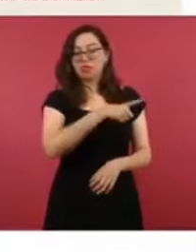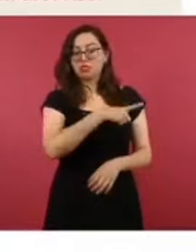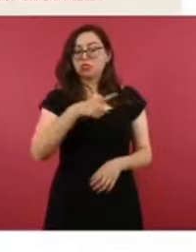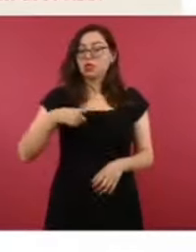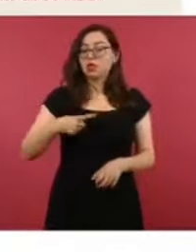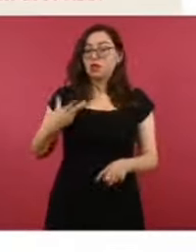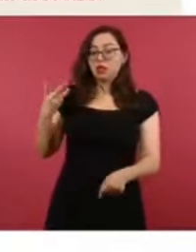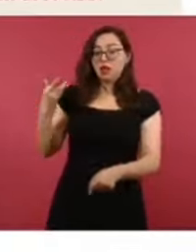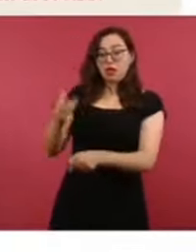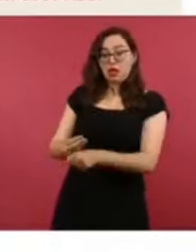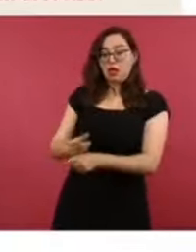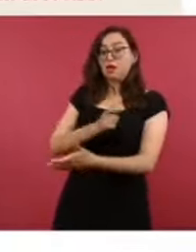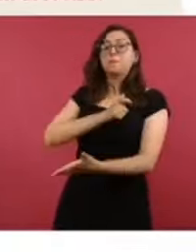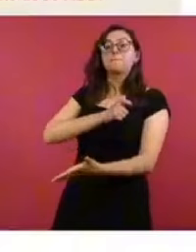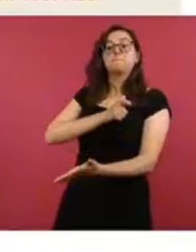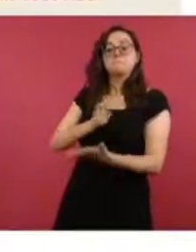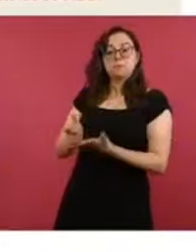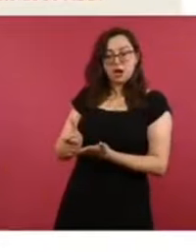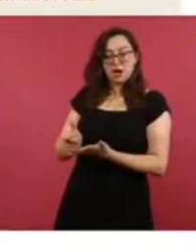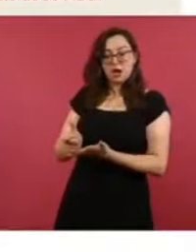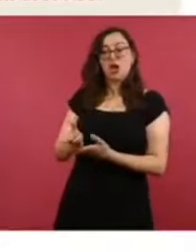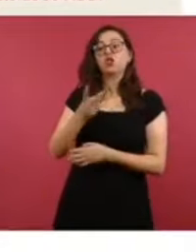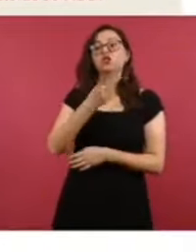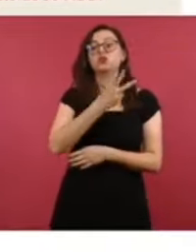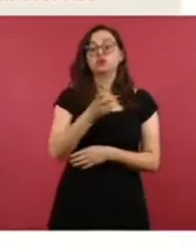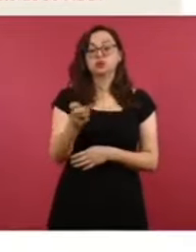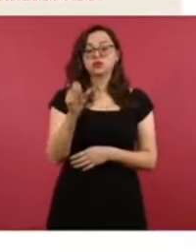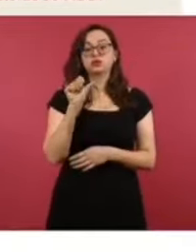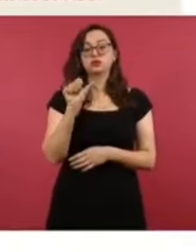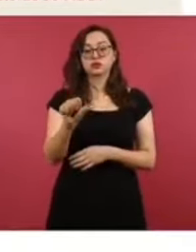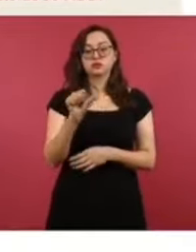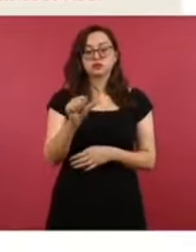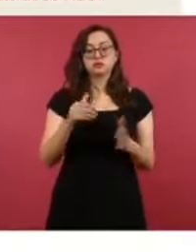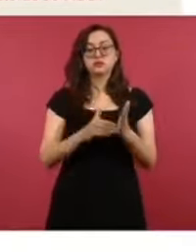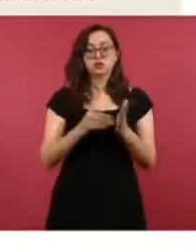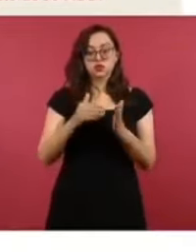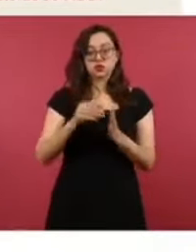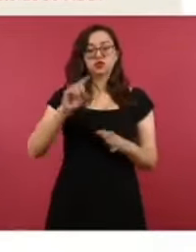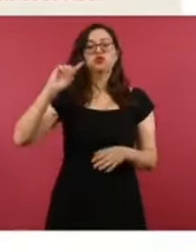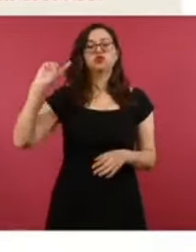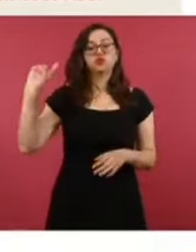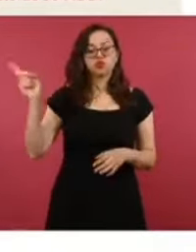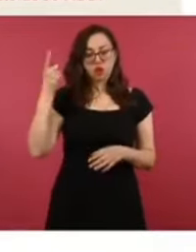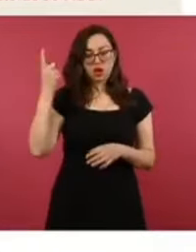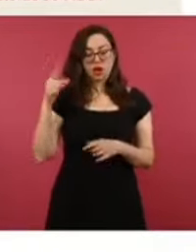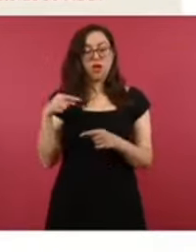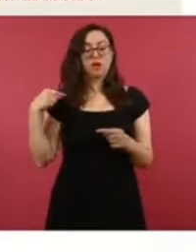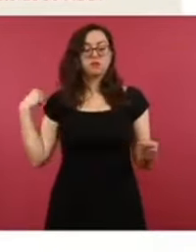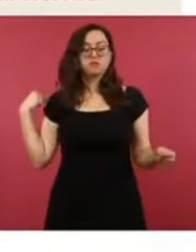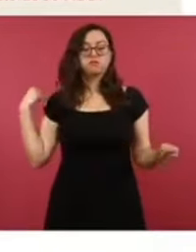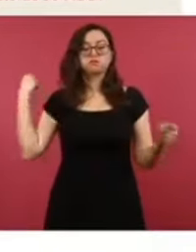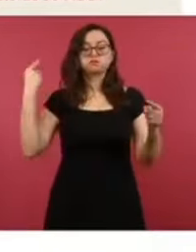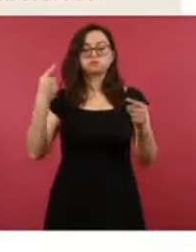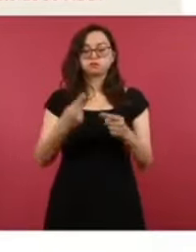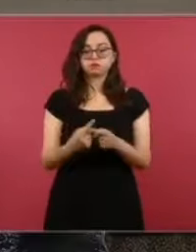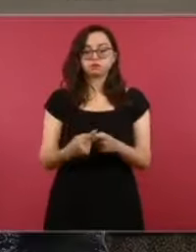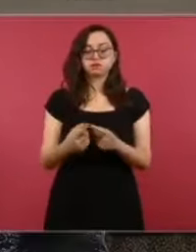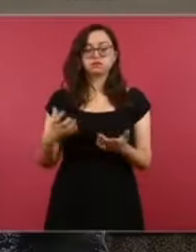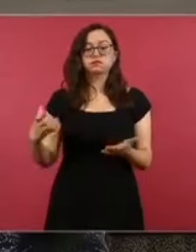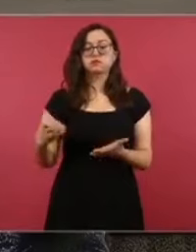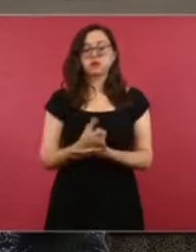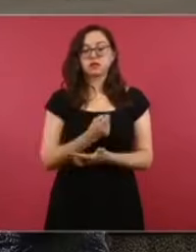AMSA se obligó a pagar a Pemex 216 millones de dólares. A la fecha, al día de hoy, hemos recuperado